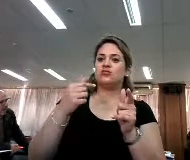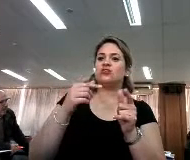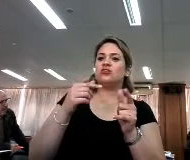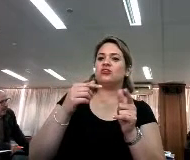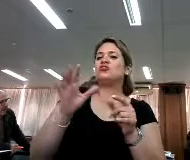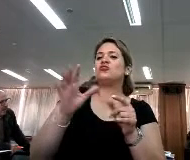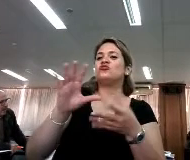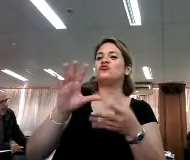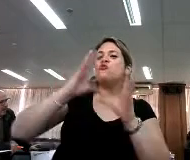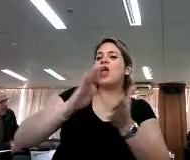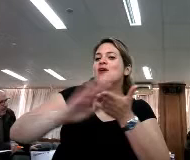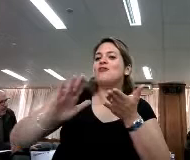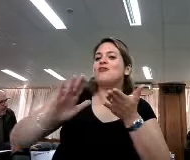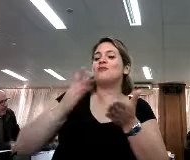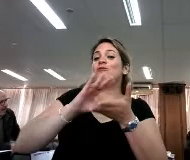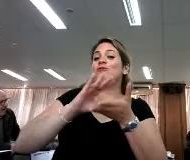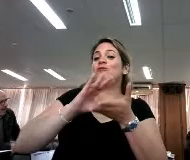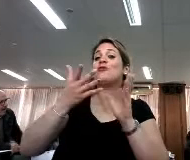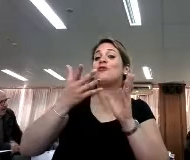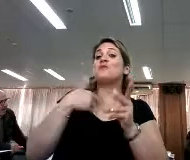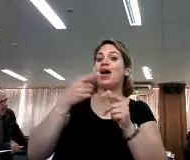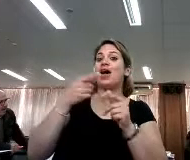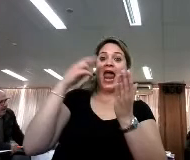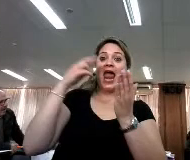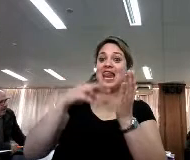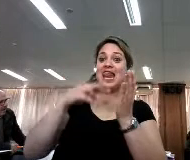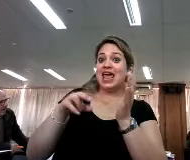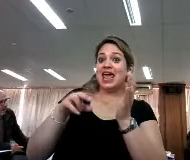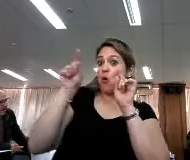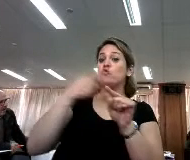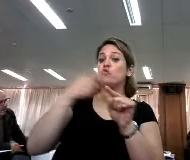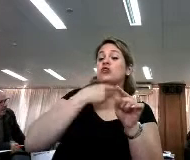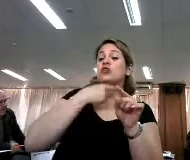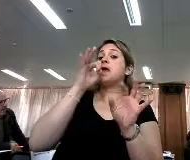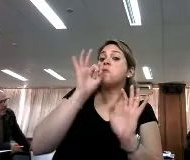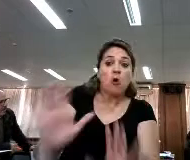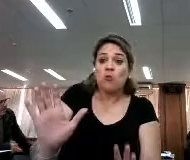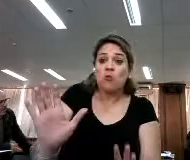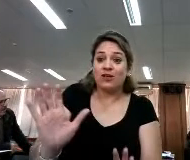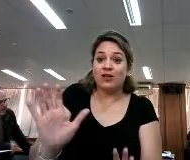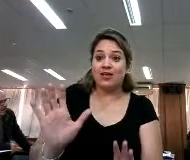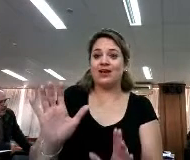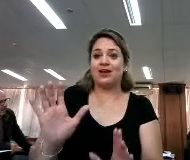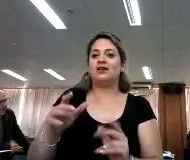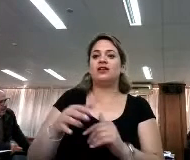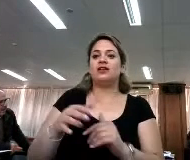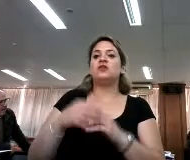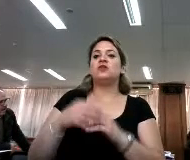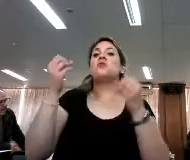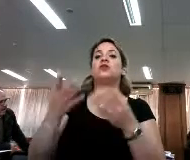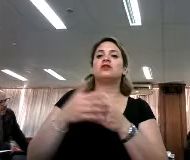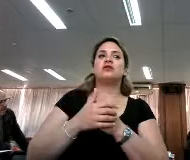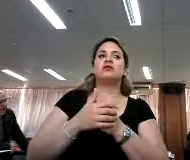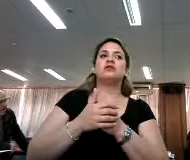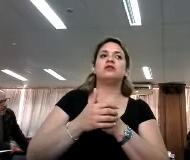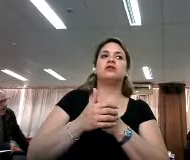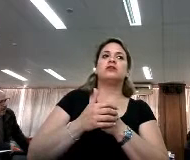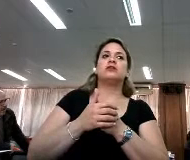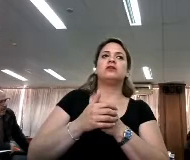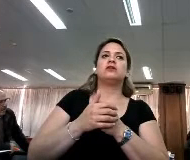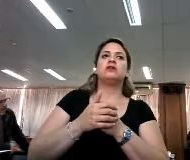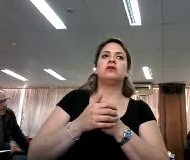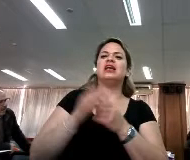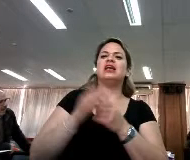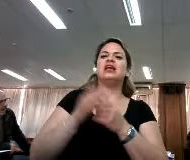posibilidades al libro para leer como tú desees, como tú quieres, nuevos modelos de negocio porque tú si quieres comprar el libro